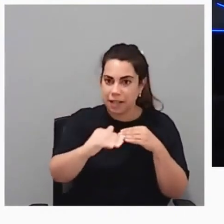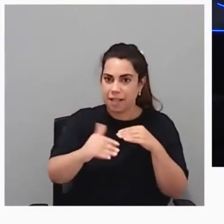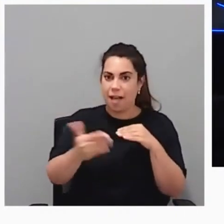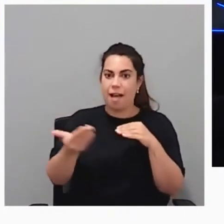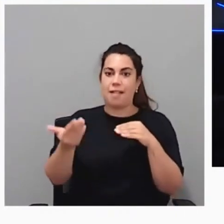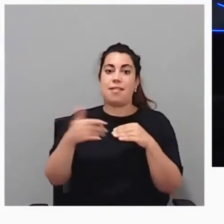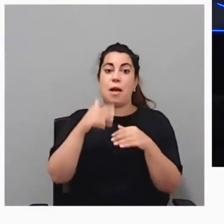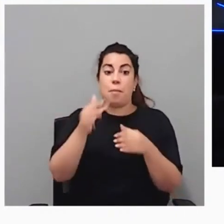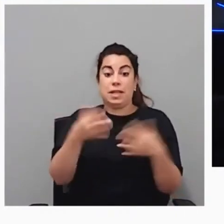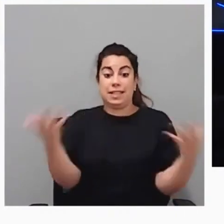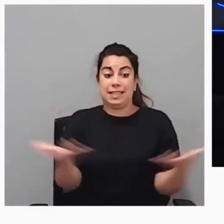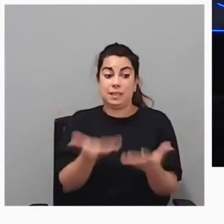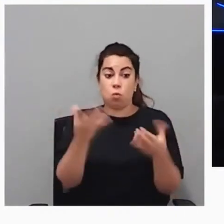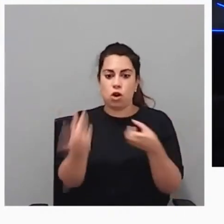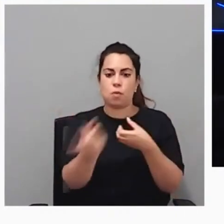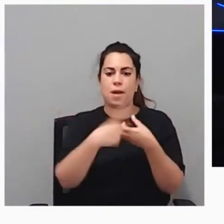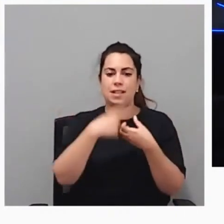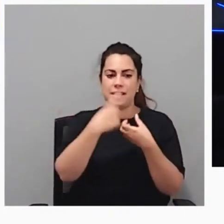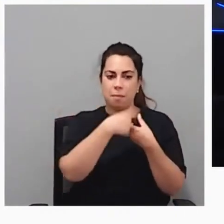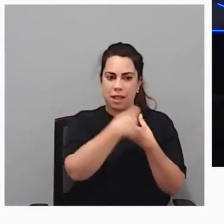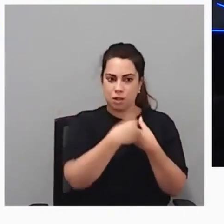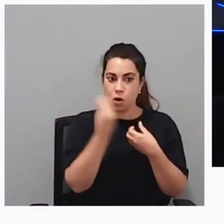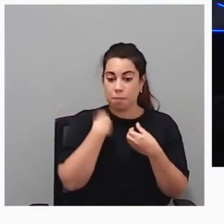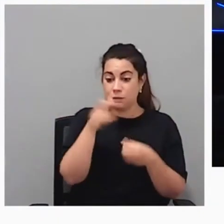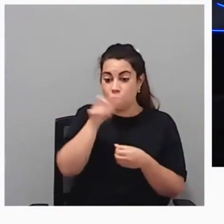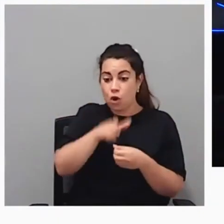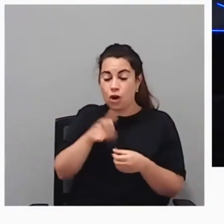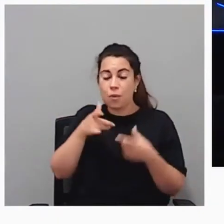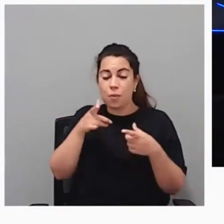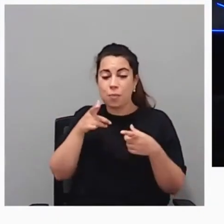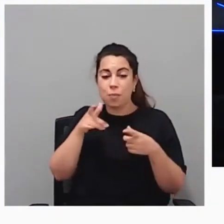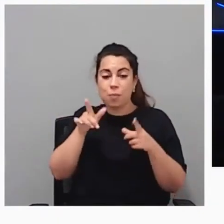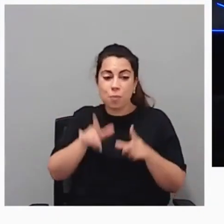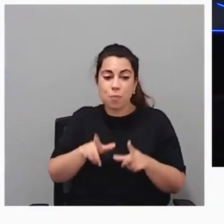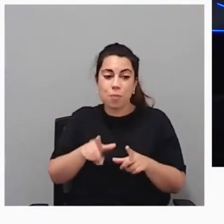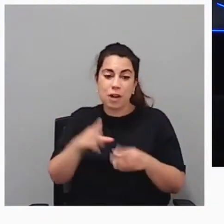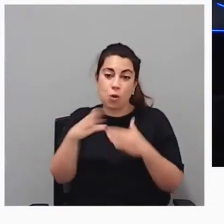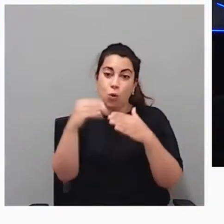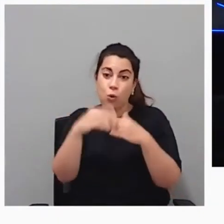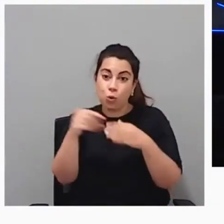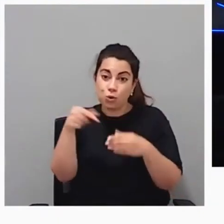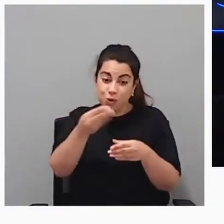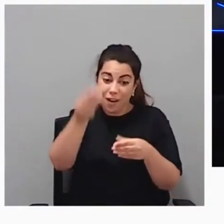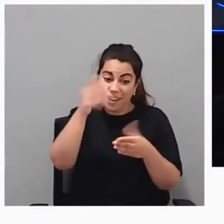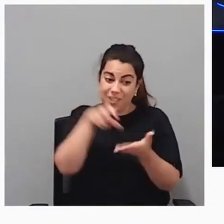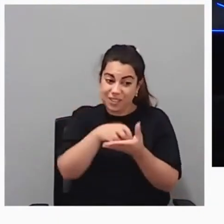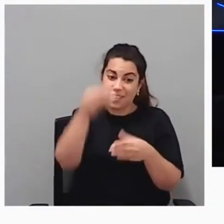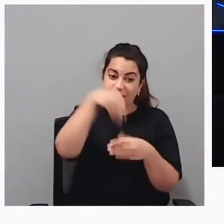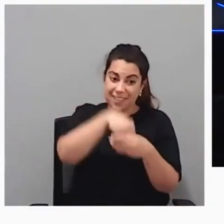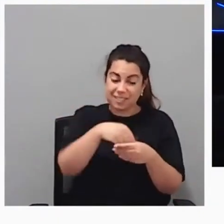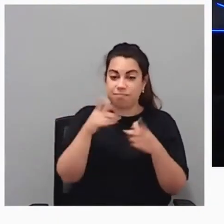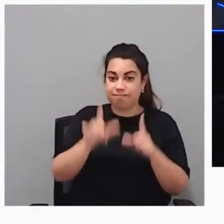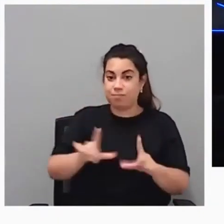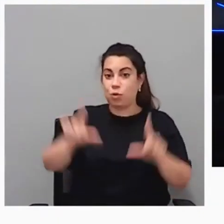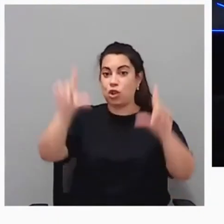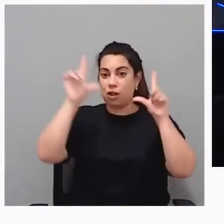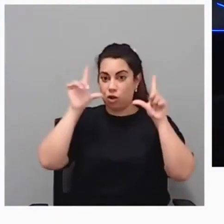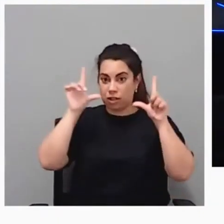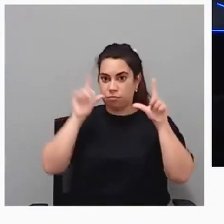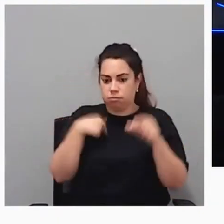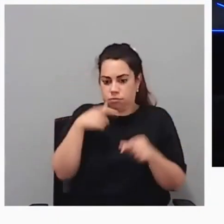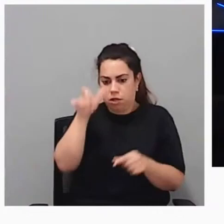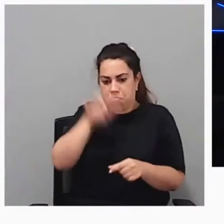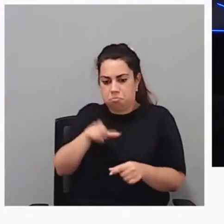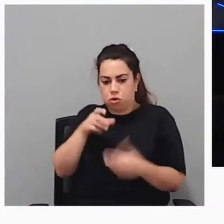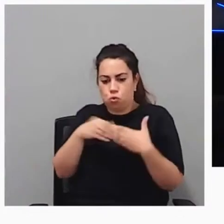participación una vez más siendo el protagonista ese usuario del centro donde él también propone qué actividades quiere recibir